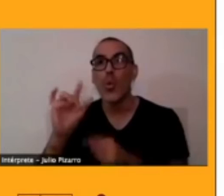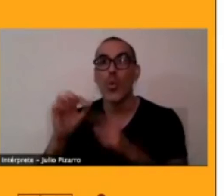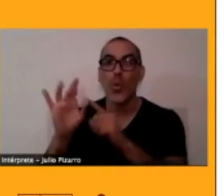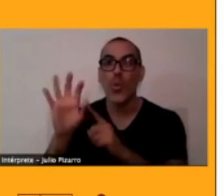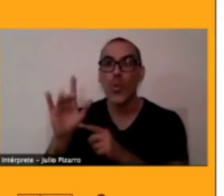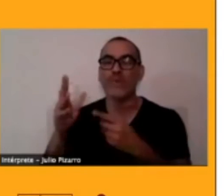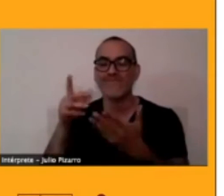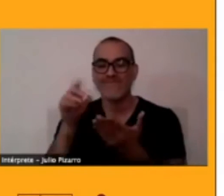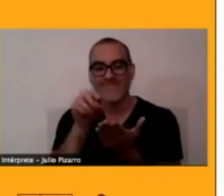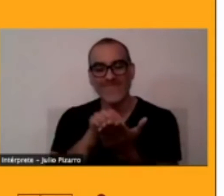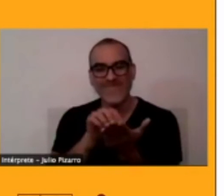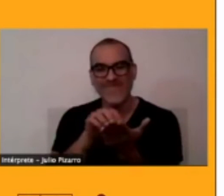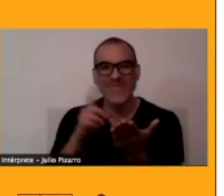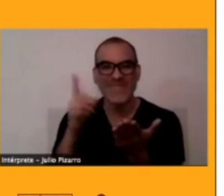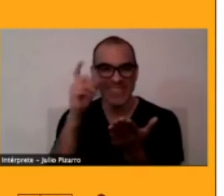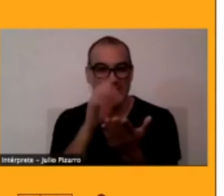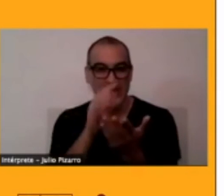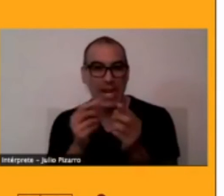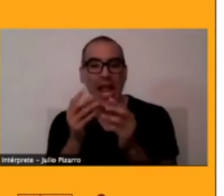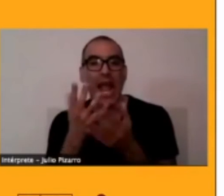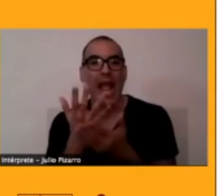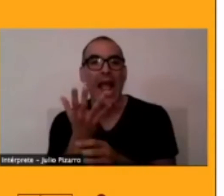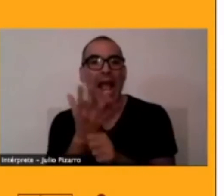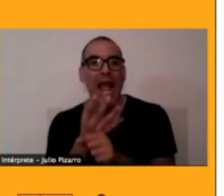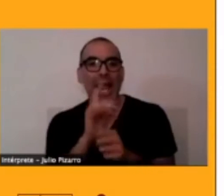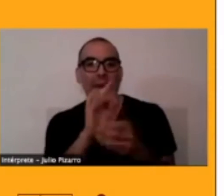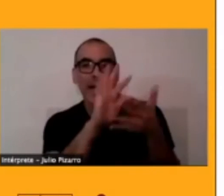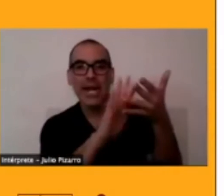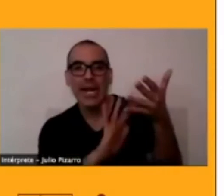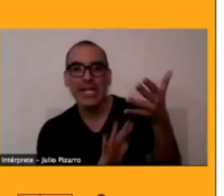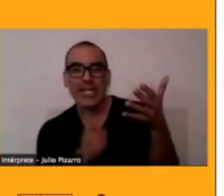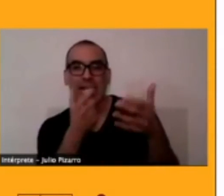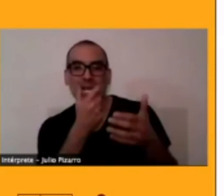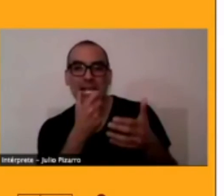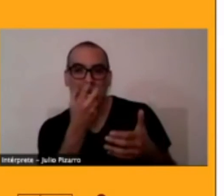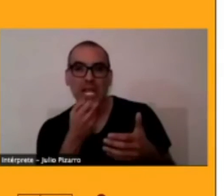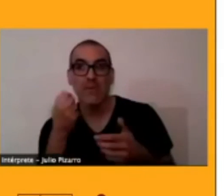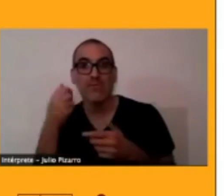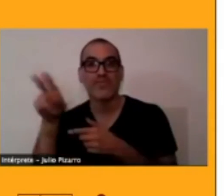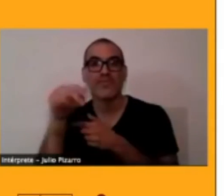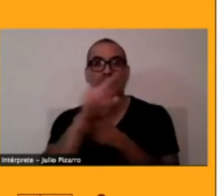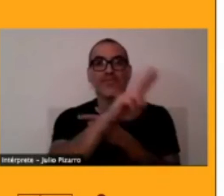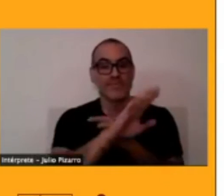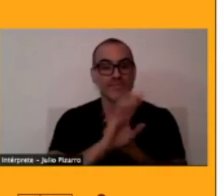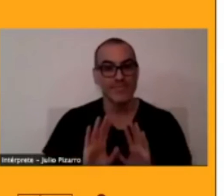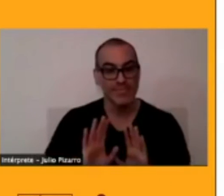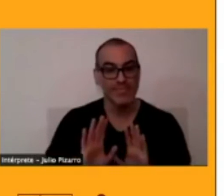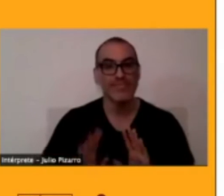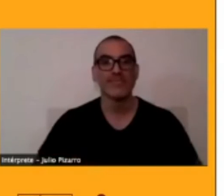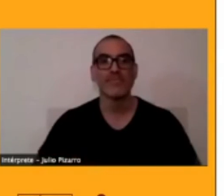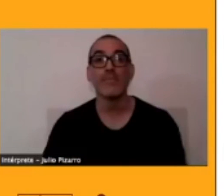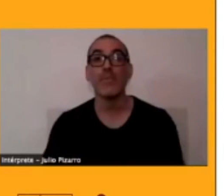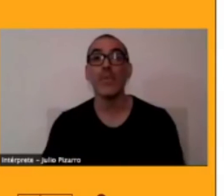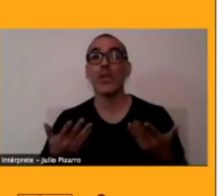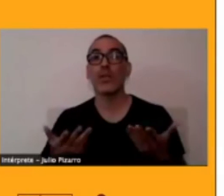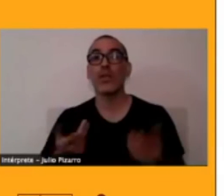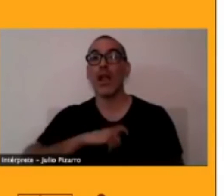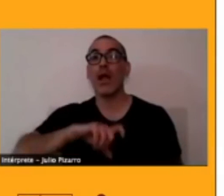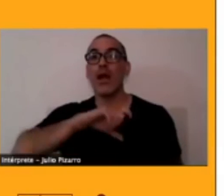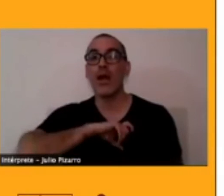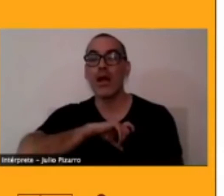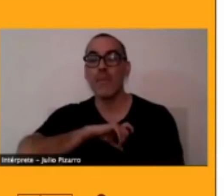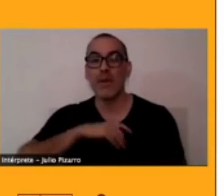Y nótese que hoy en día, si es que se habla el español, o si es que se habla el punza, si es que se ha recogido algo del punza, ese punza